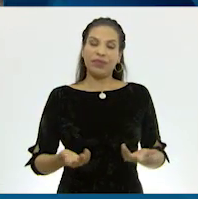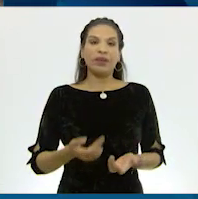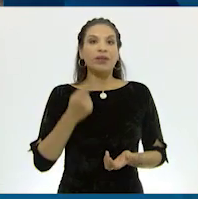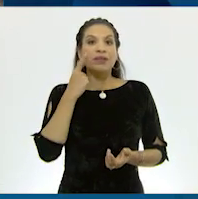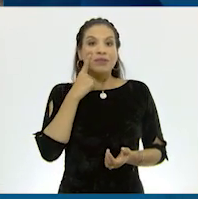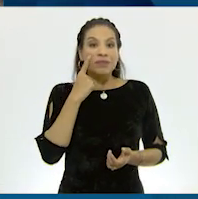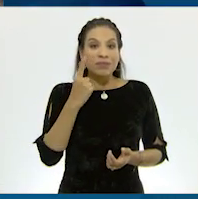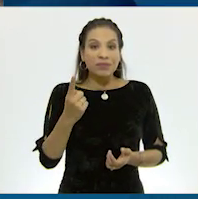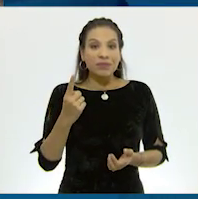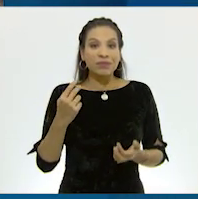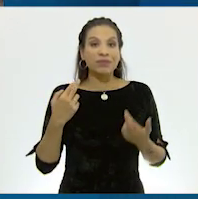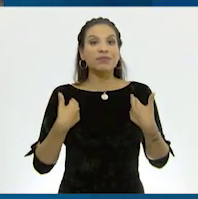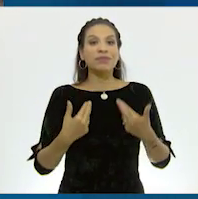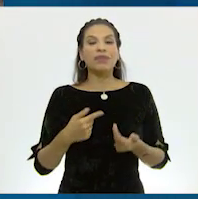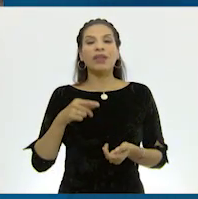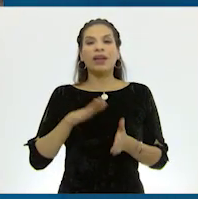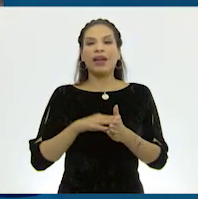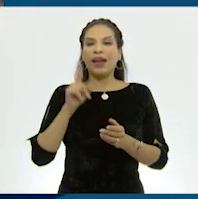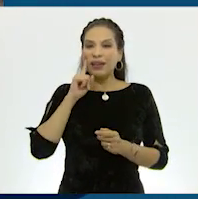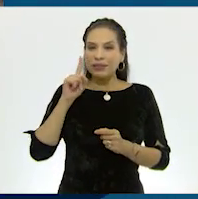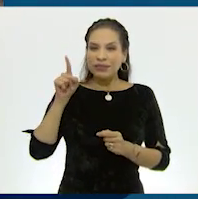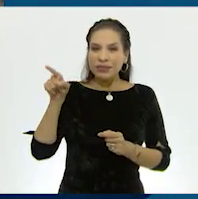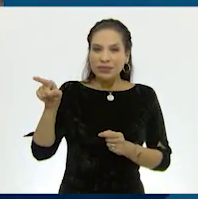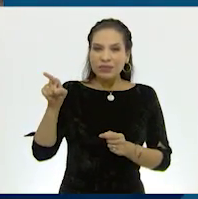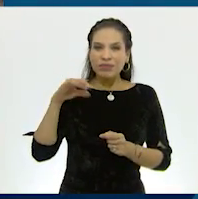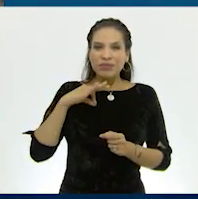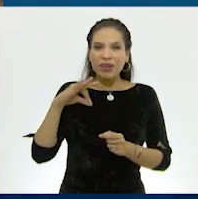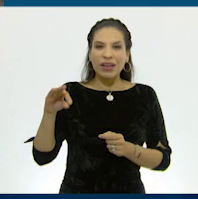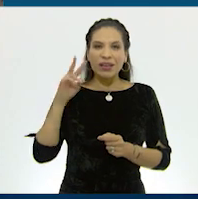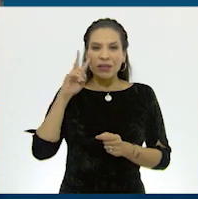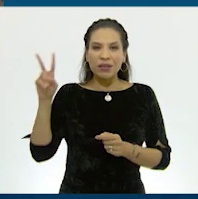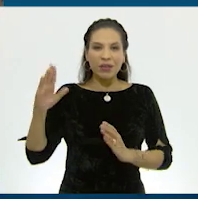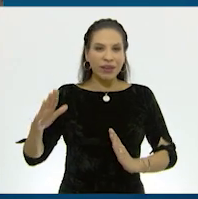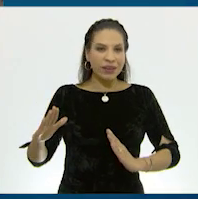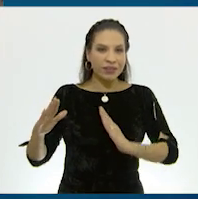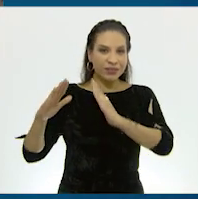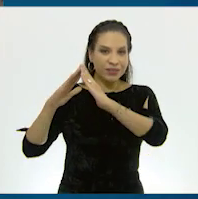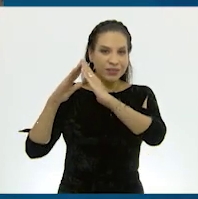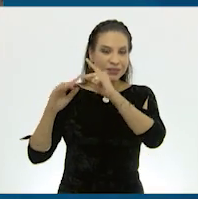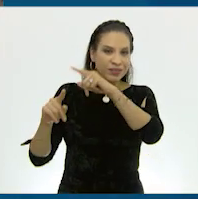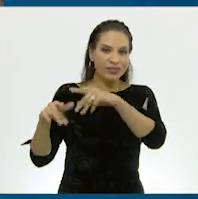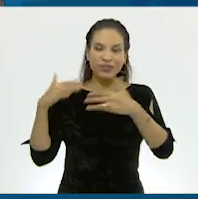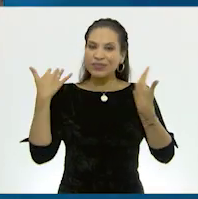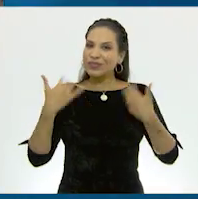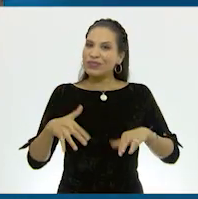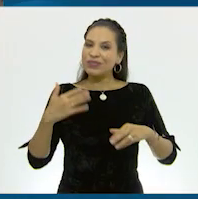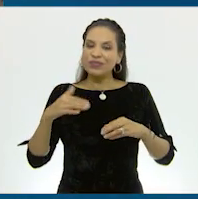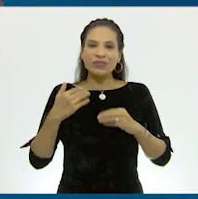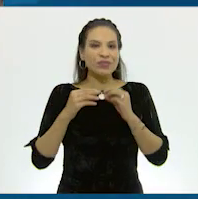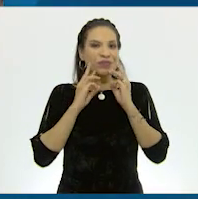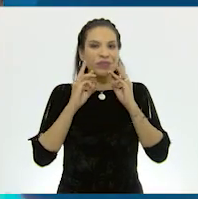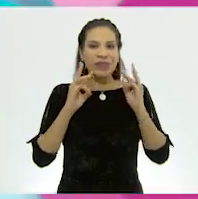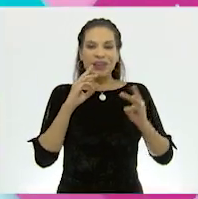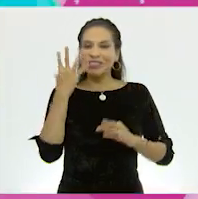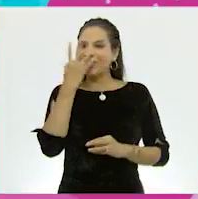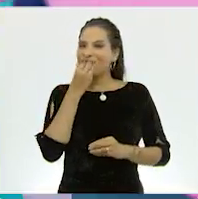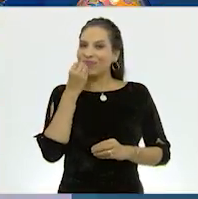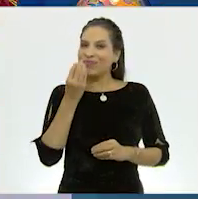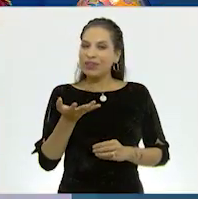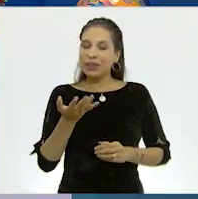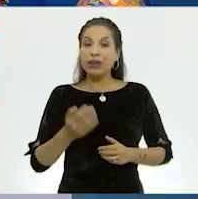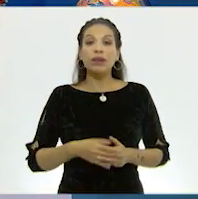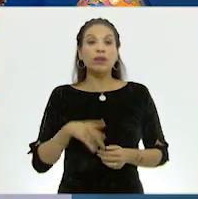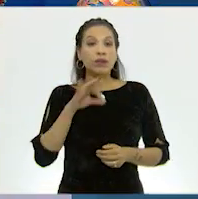¡Mira, profesor! En el fondo se pueden ver las pirámides. ¡Guau! Así es, qué hermosa foto.